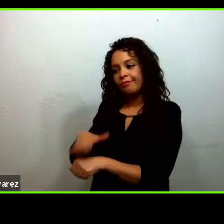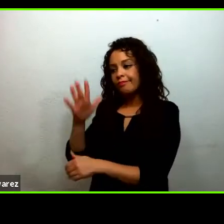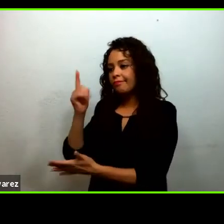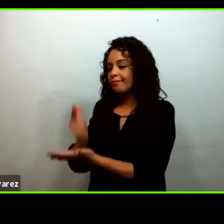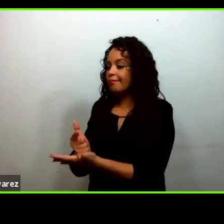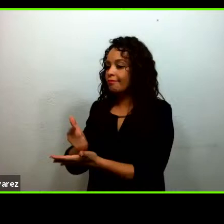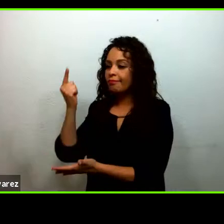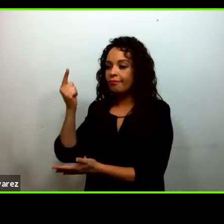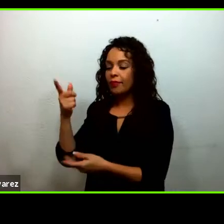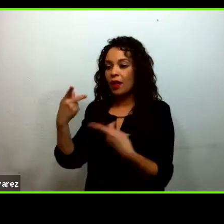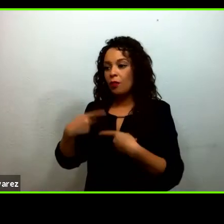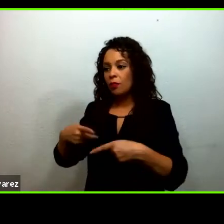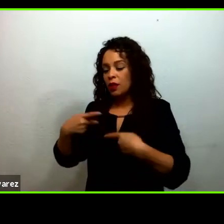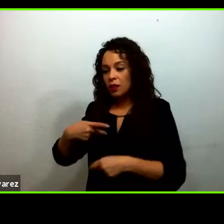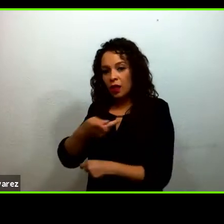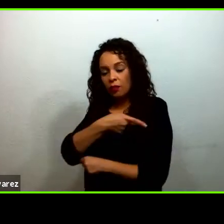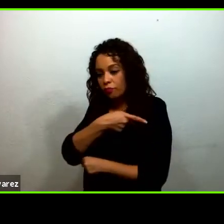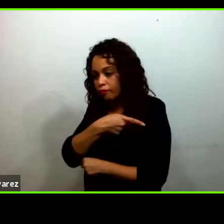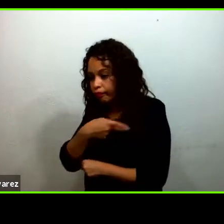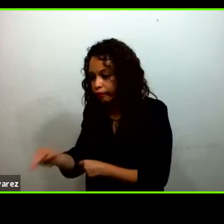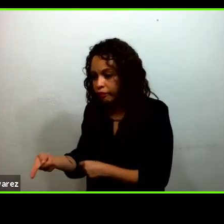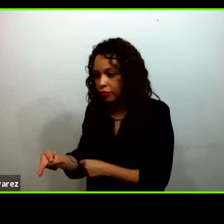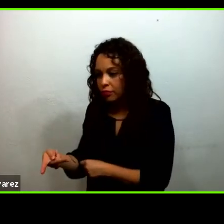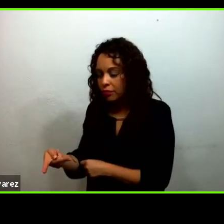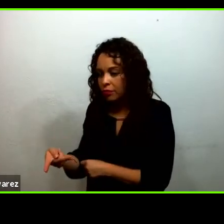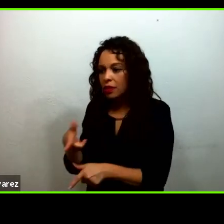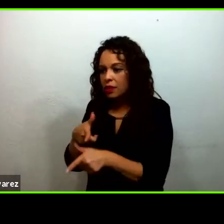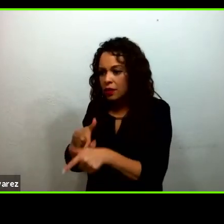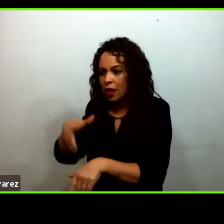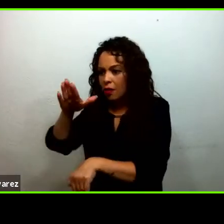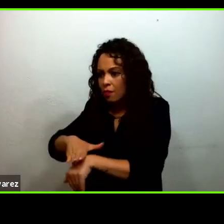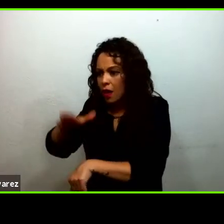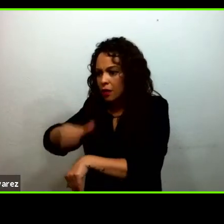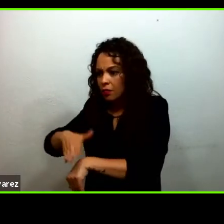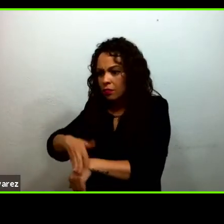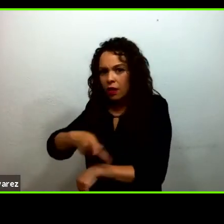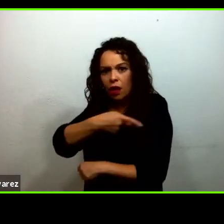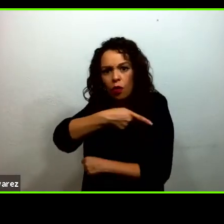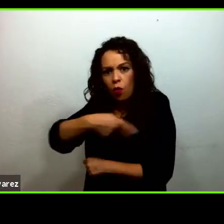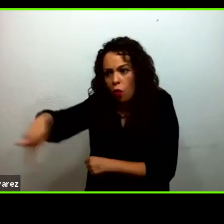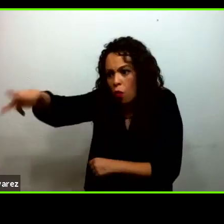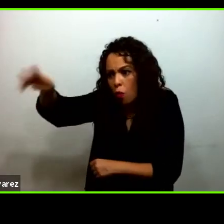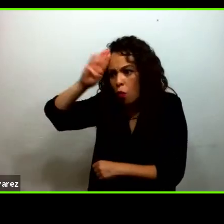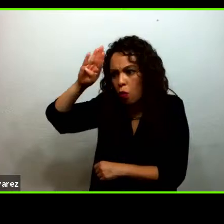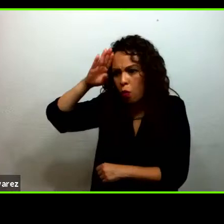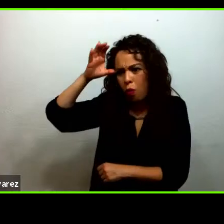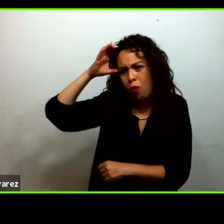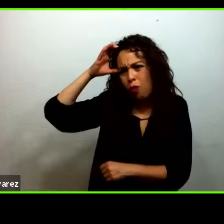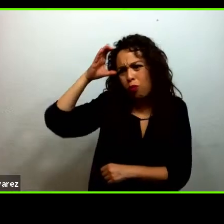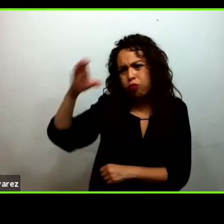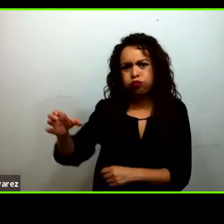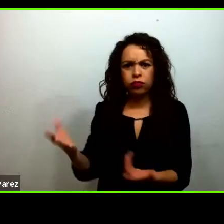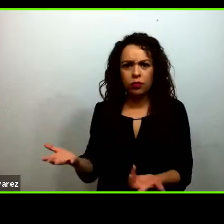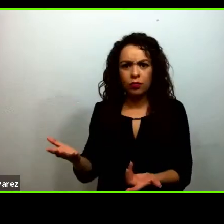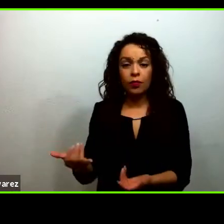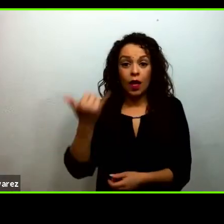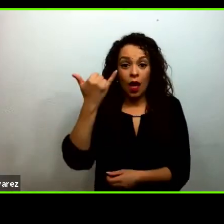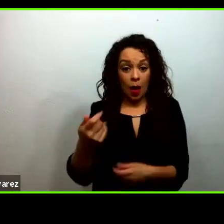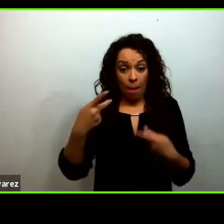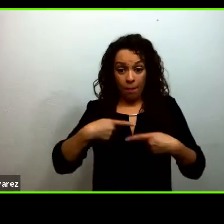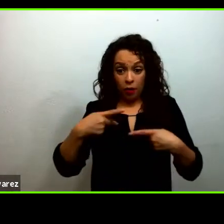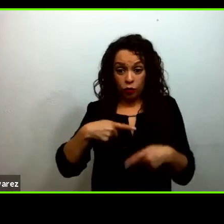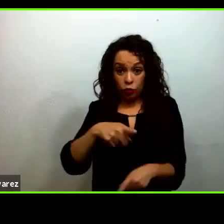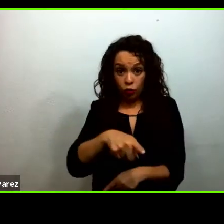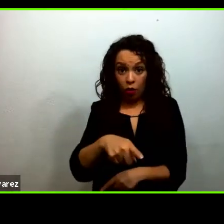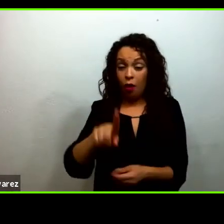cada vez se empobrecen más. Y los pocos que acceden a las riquezas cada vez concentran más poder y más capital.